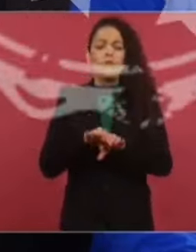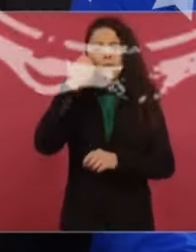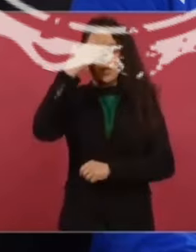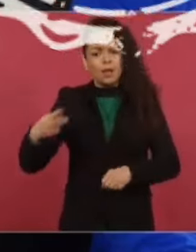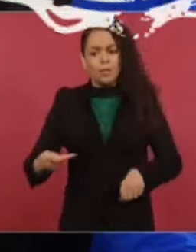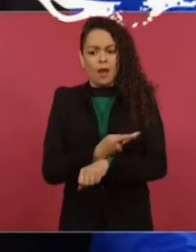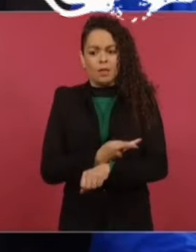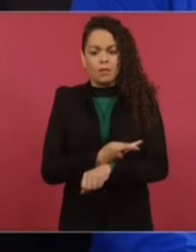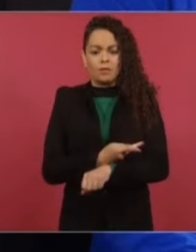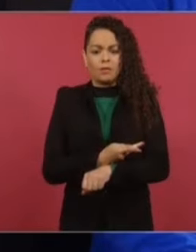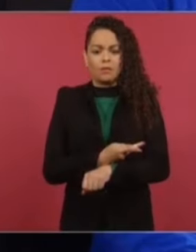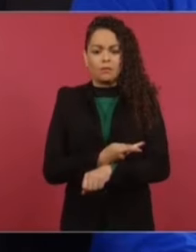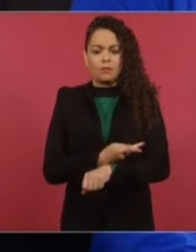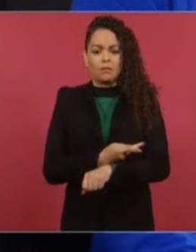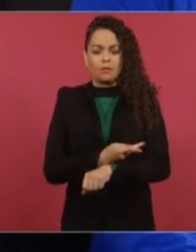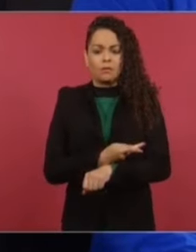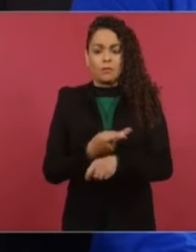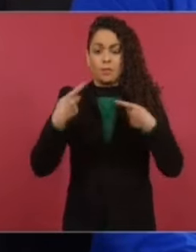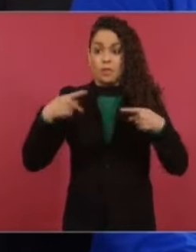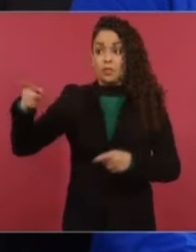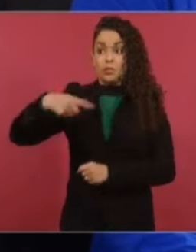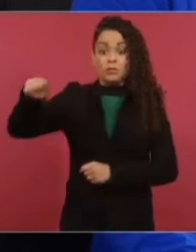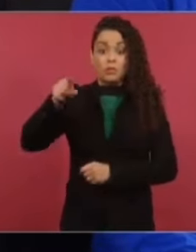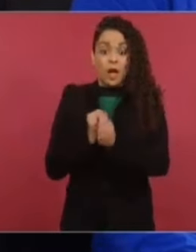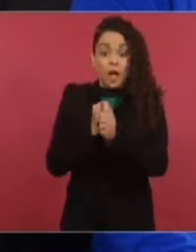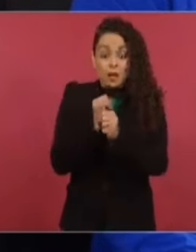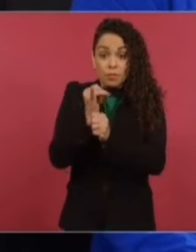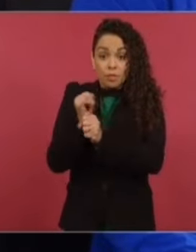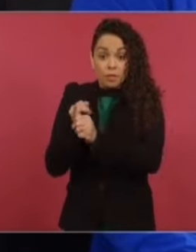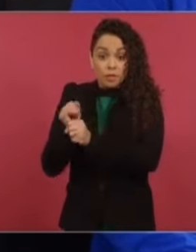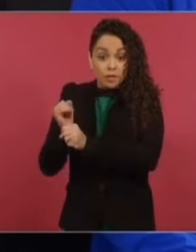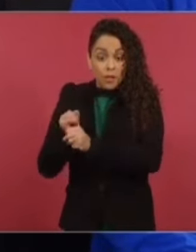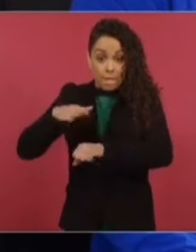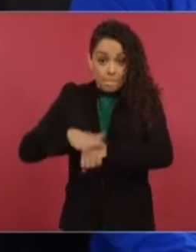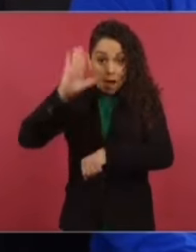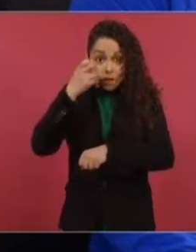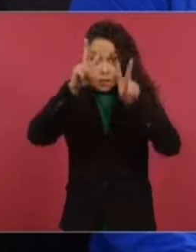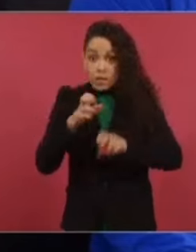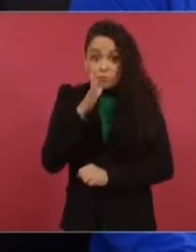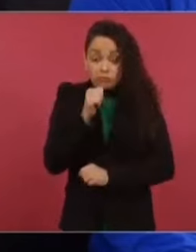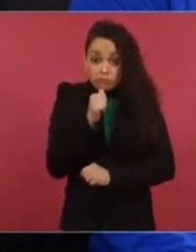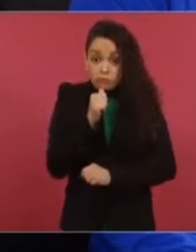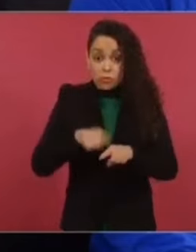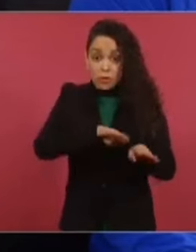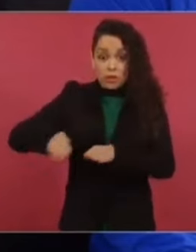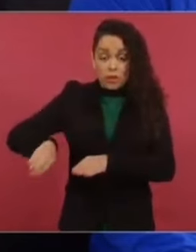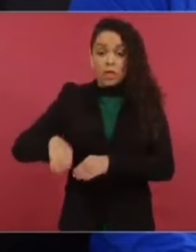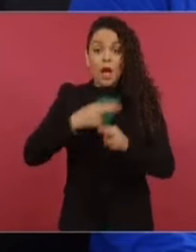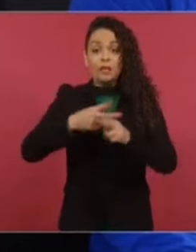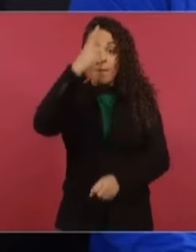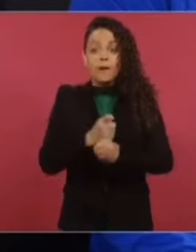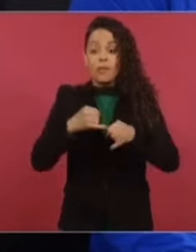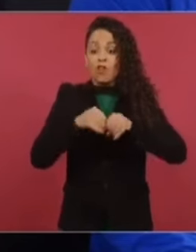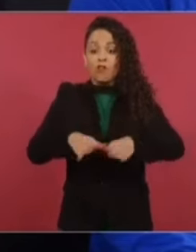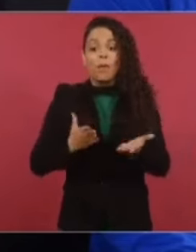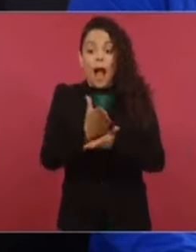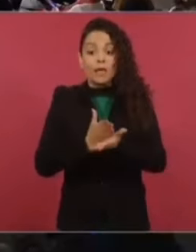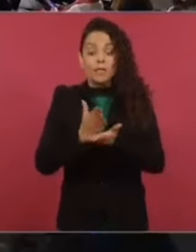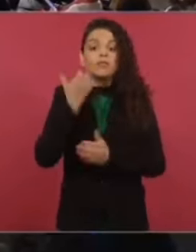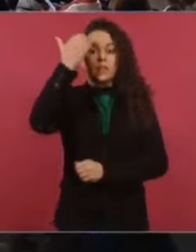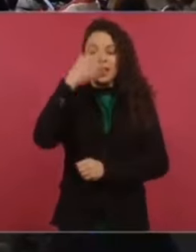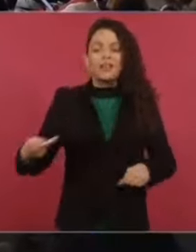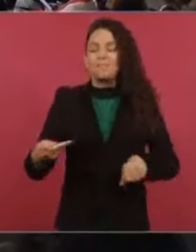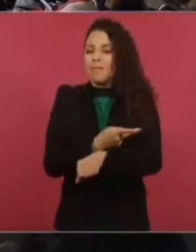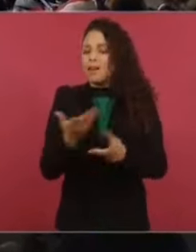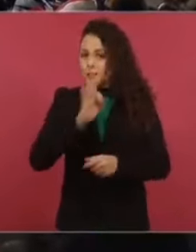El mecanismo de desclarecimiento histórico removió a sus investigadores para que ya no se va a poder investigar más sobre la guerra sucia hasta que se permite el acceso a esta información. Entonces, ¿qué está pasando ahí, señor presidente?